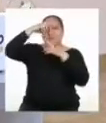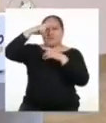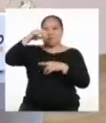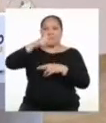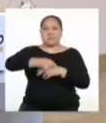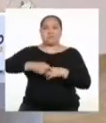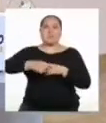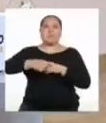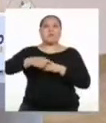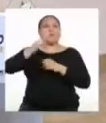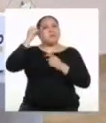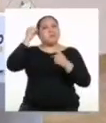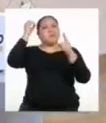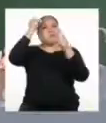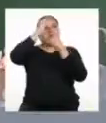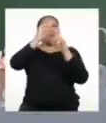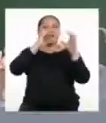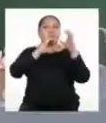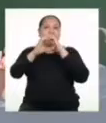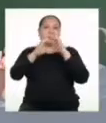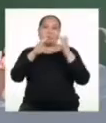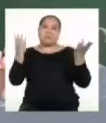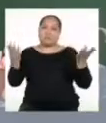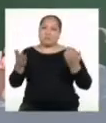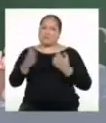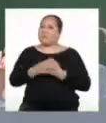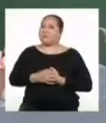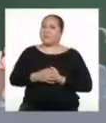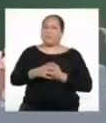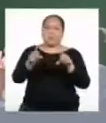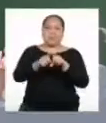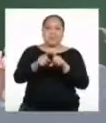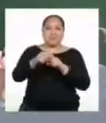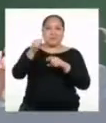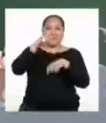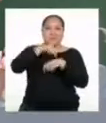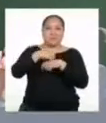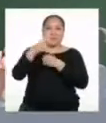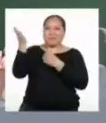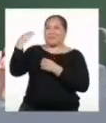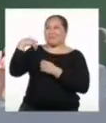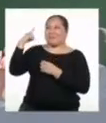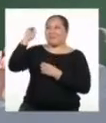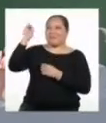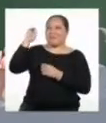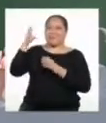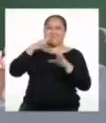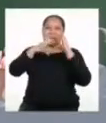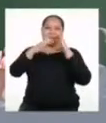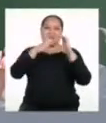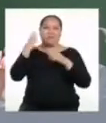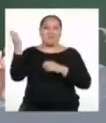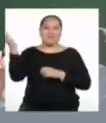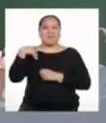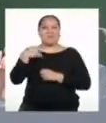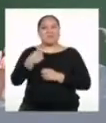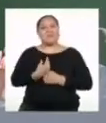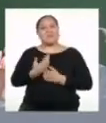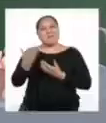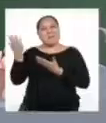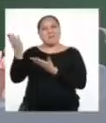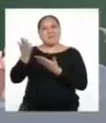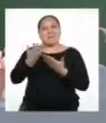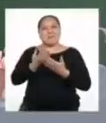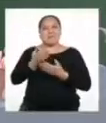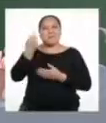su función comunicativa, ¿no? Por eso, creo que es momento de llamar a nuestra querida profesora de comunicación para que nos dé